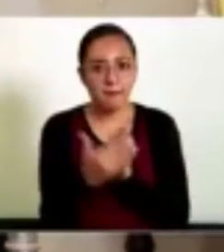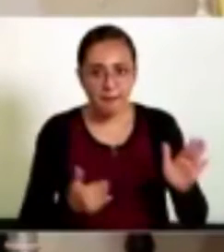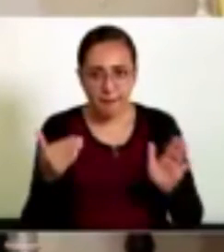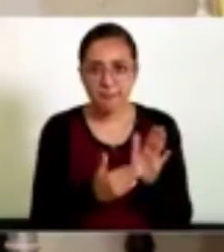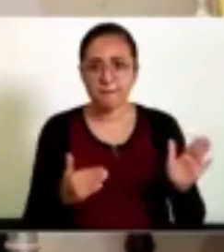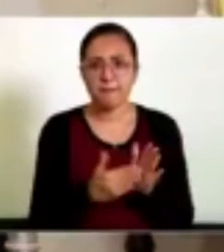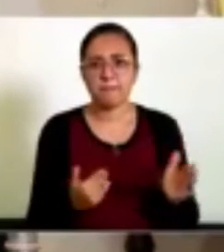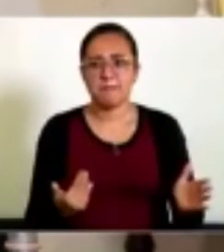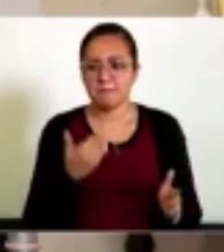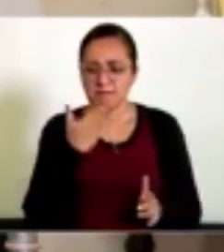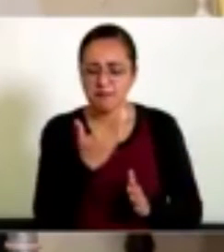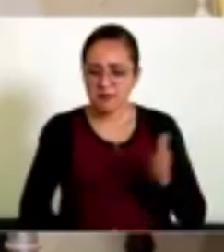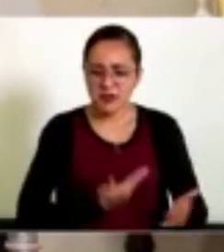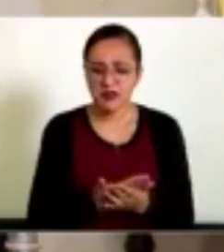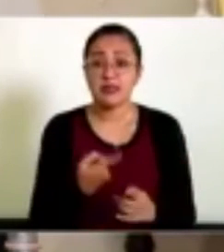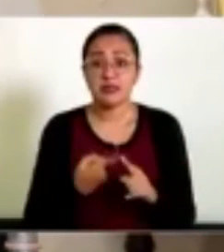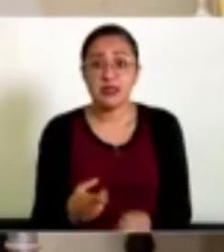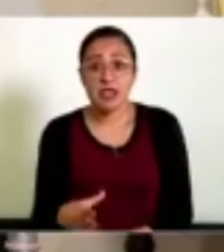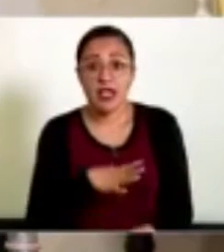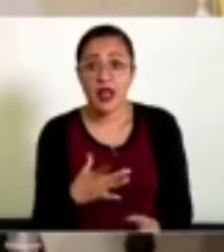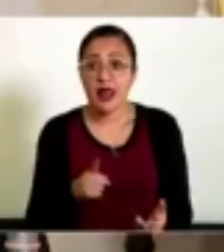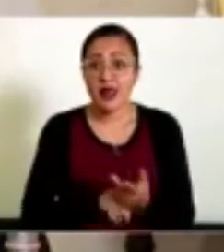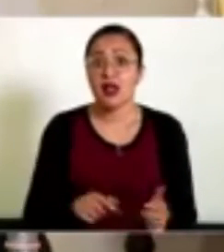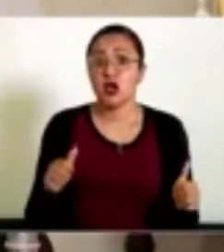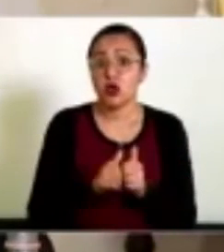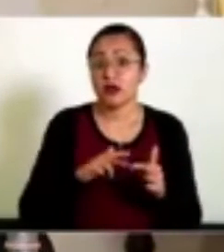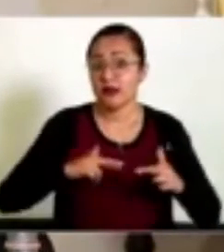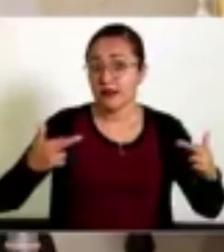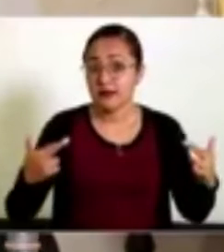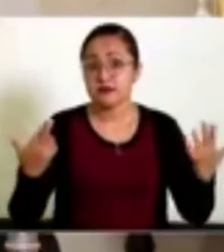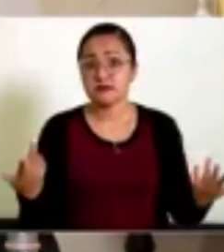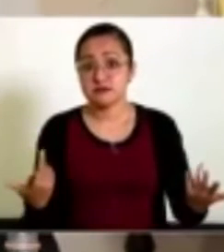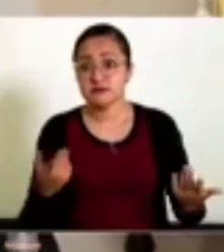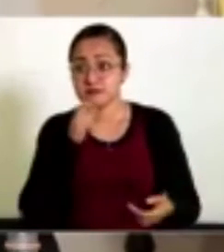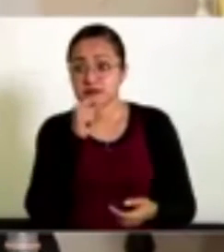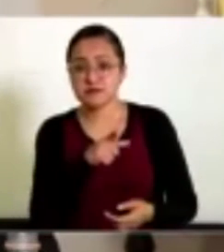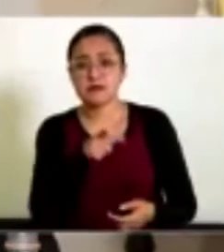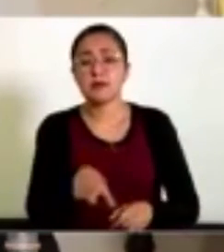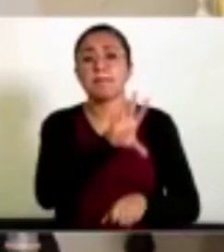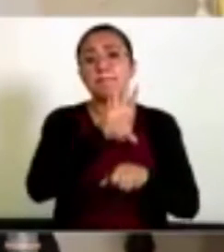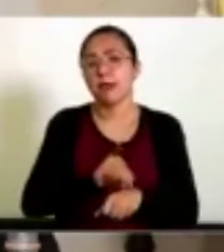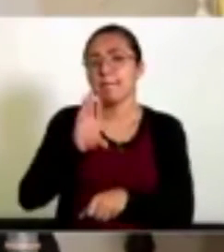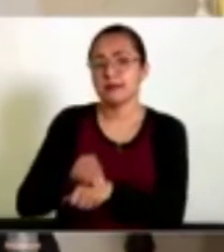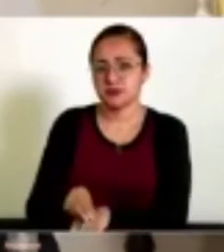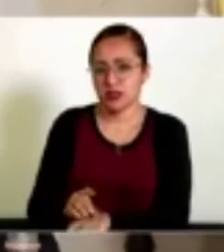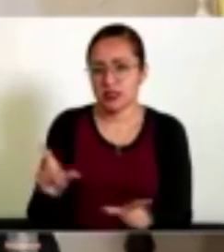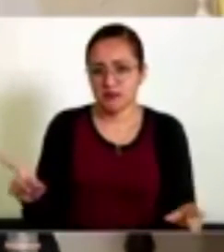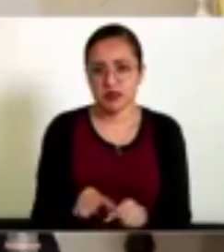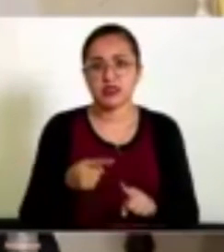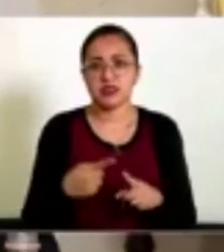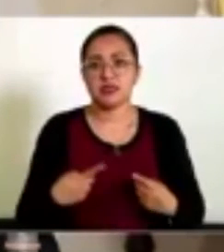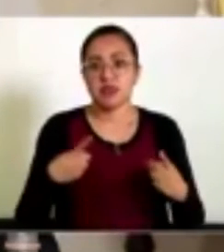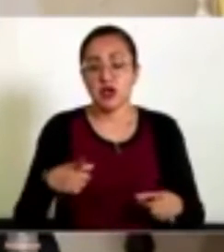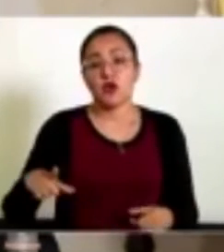lo que existe en relación a... Que son permisos, pues, que otorga